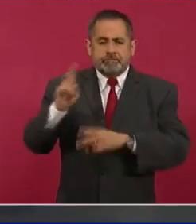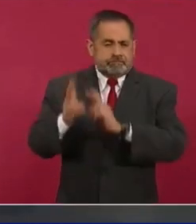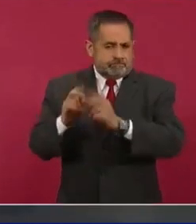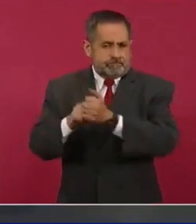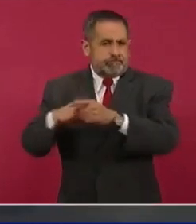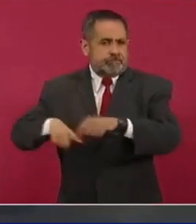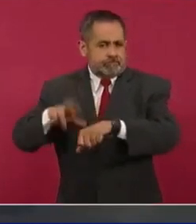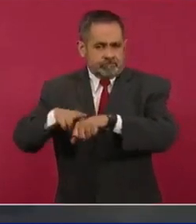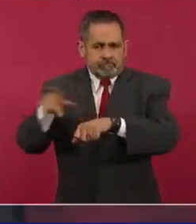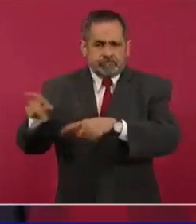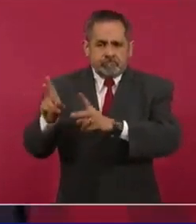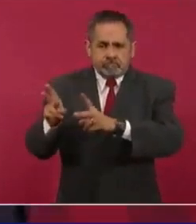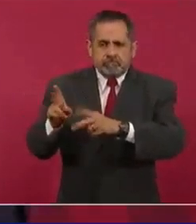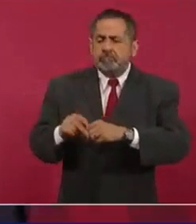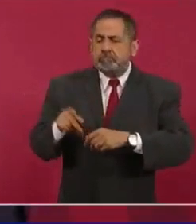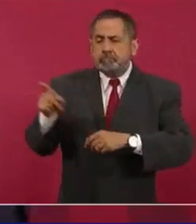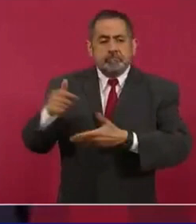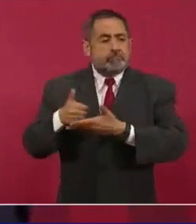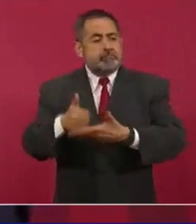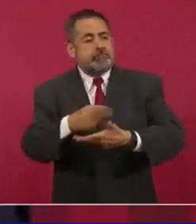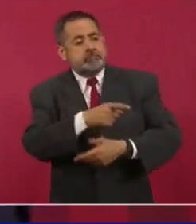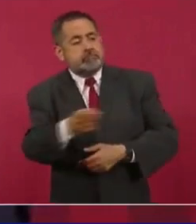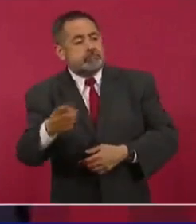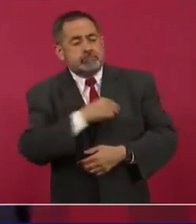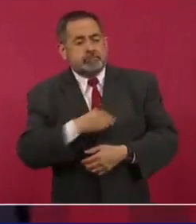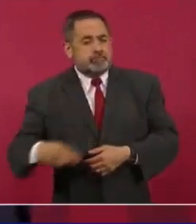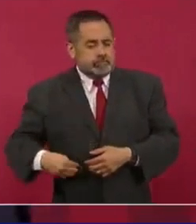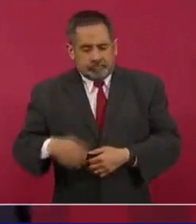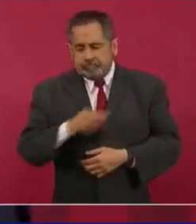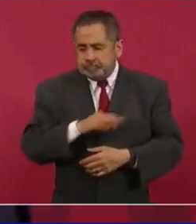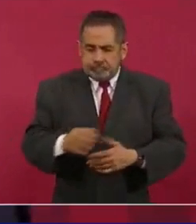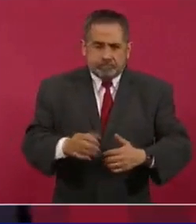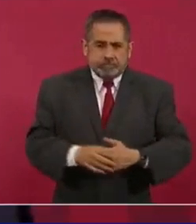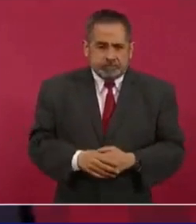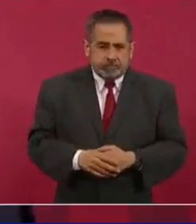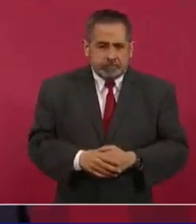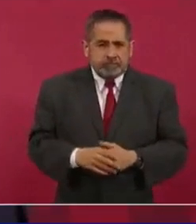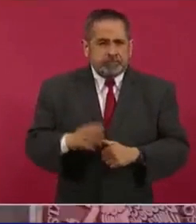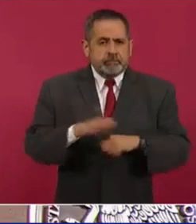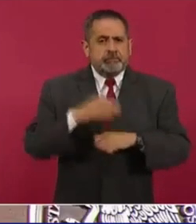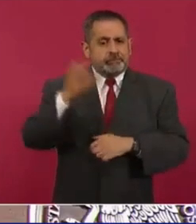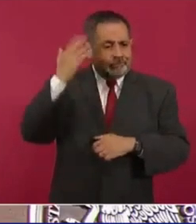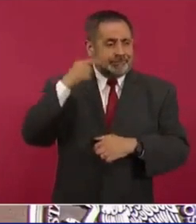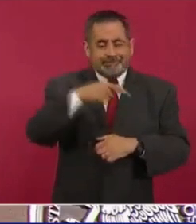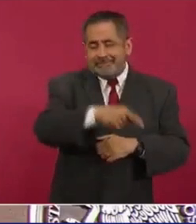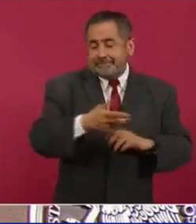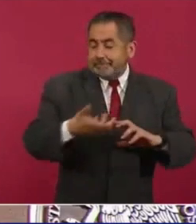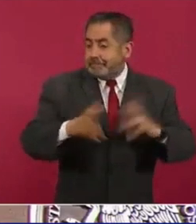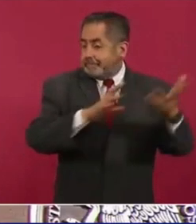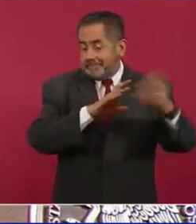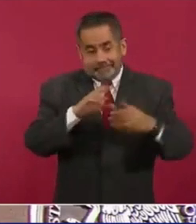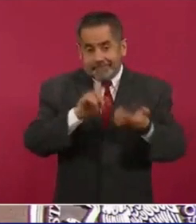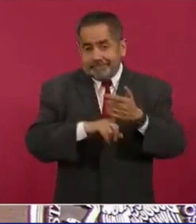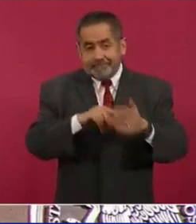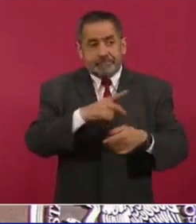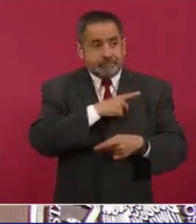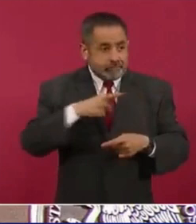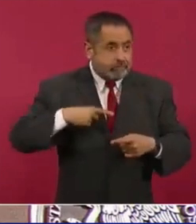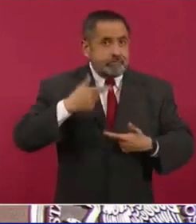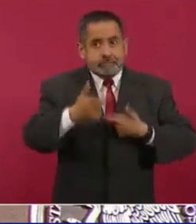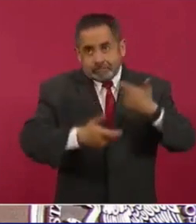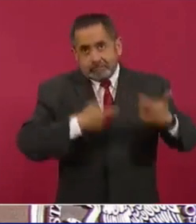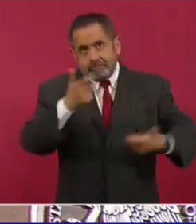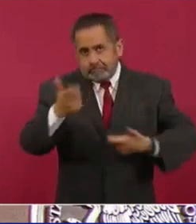ayudar a los presidentes municipales. Claro que sí. Porque les dejaron todas esas deudas.